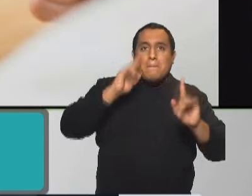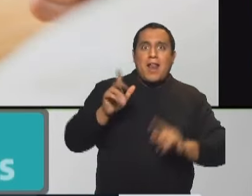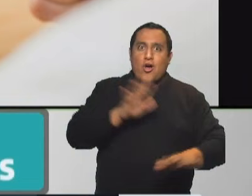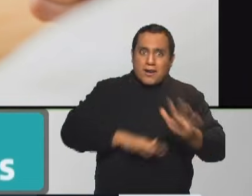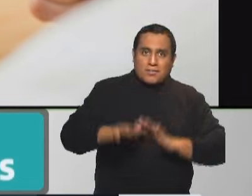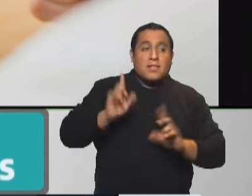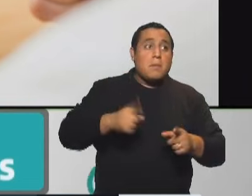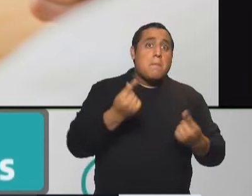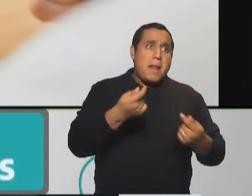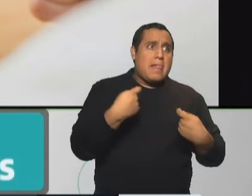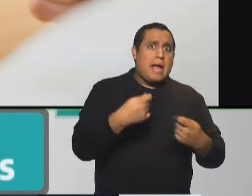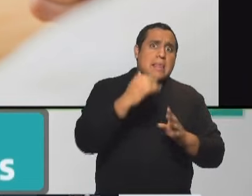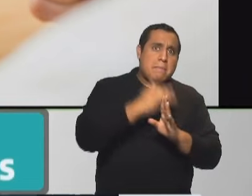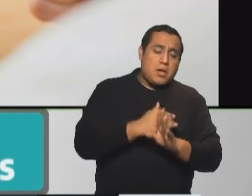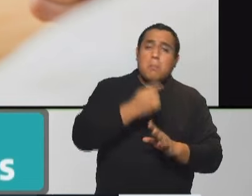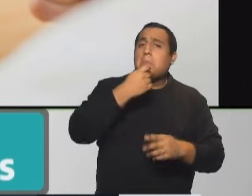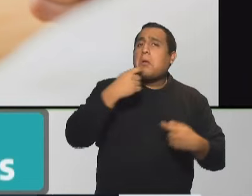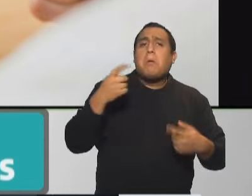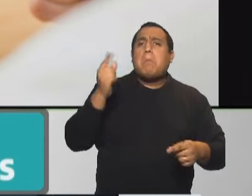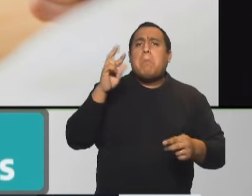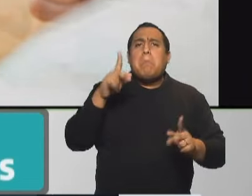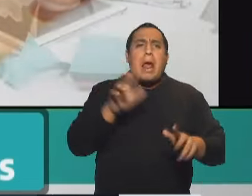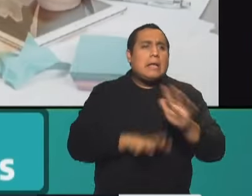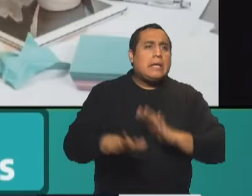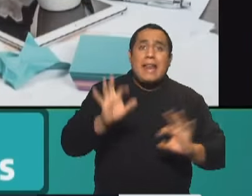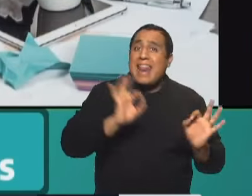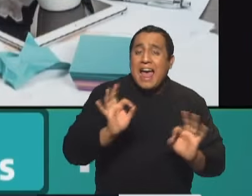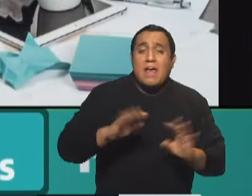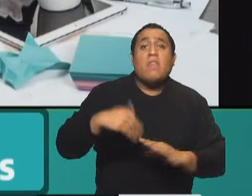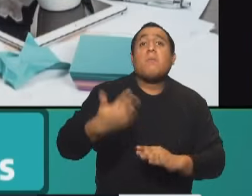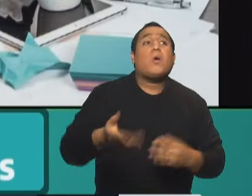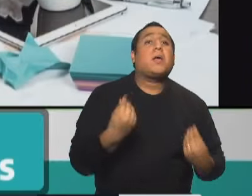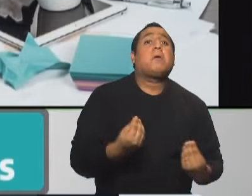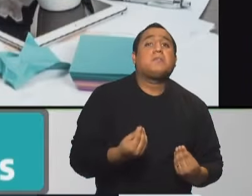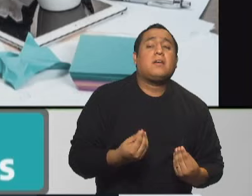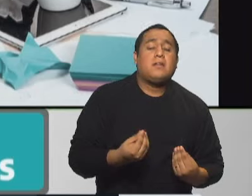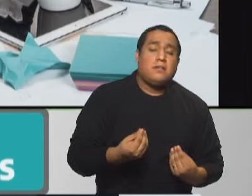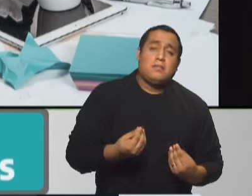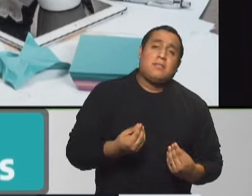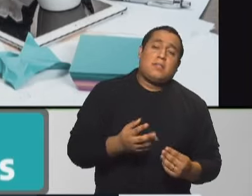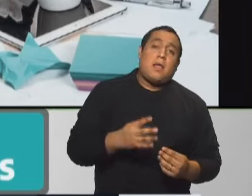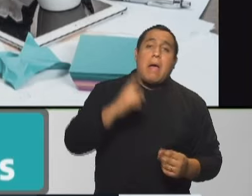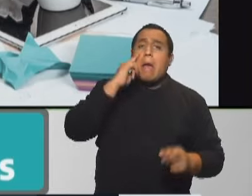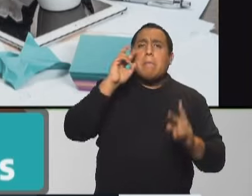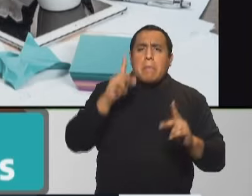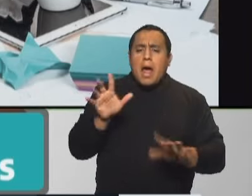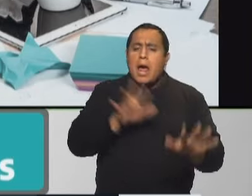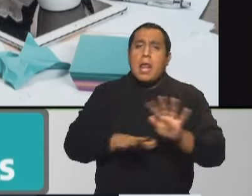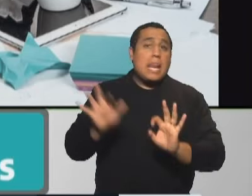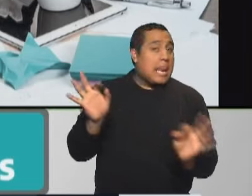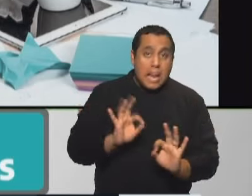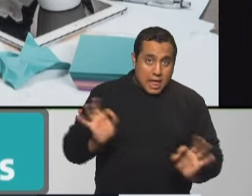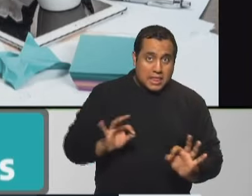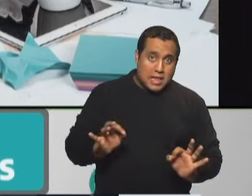gastás menos también. Ahora, si no planificamos, ¿qué pasa con esto que nos puede pasar? Ahí está. No planificamos, pero